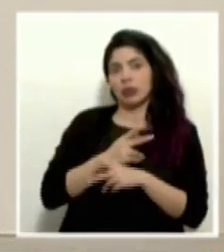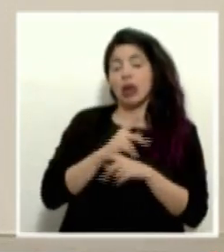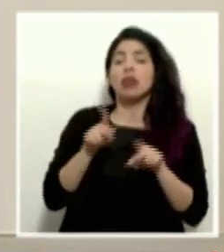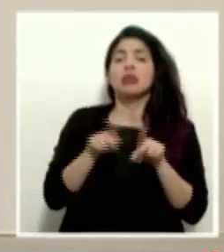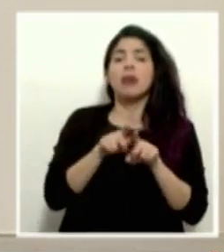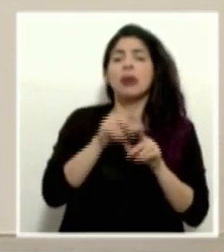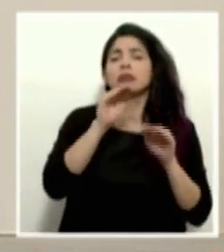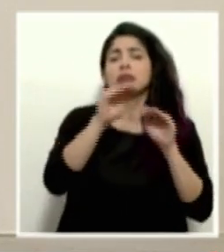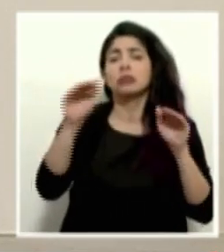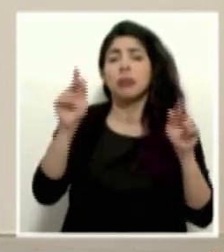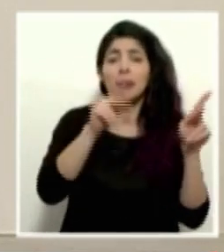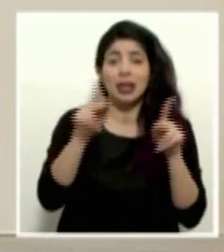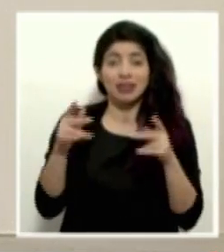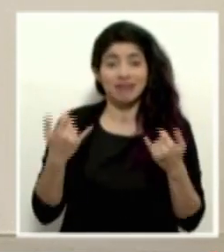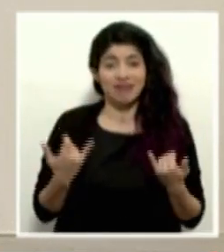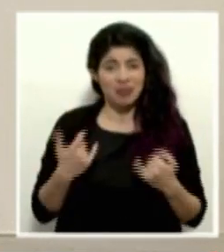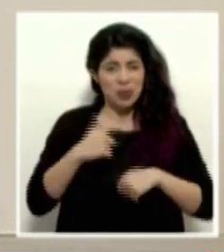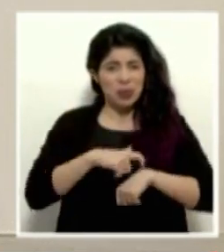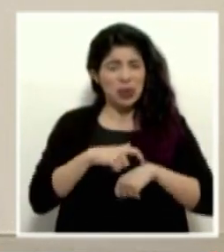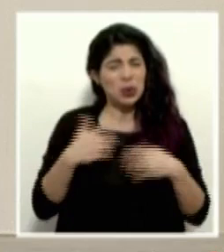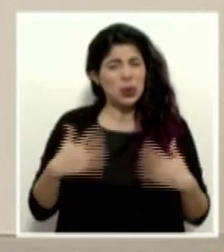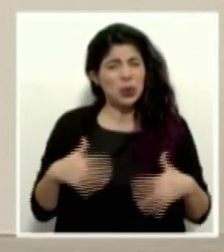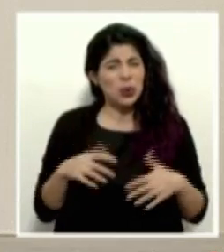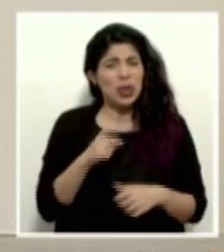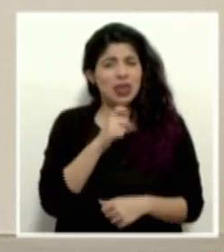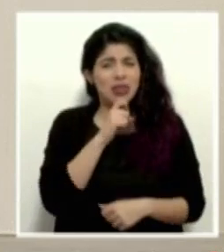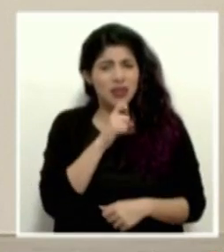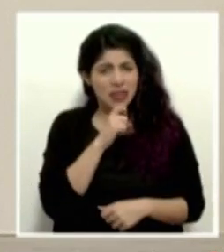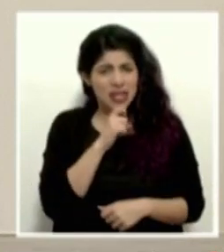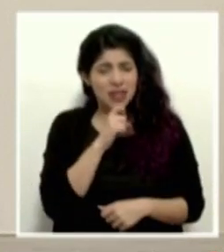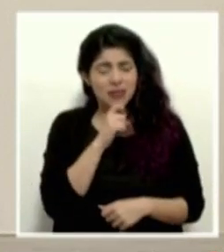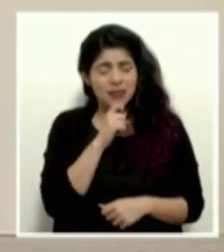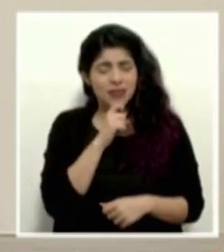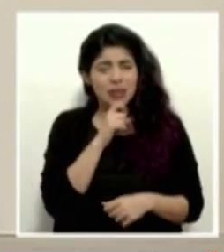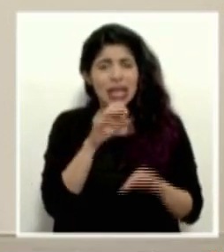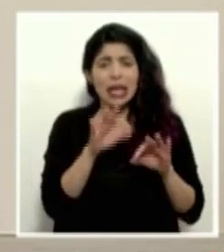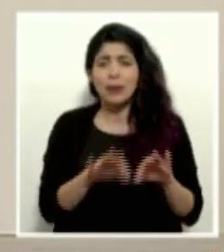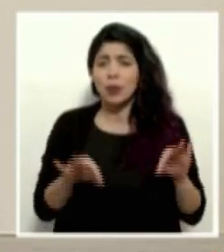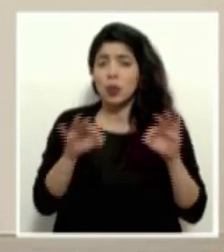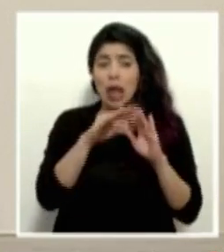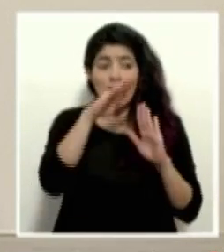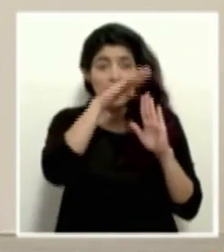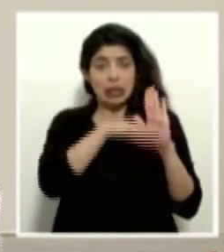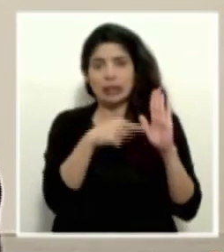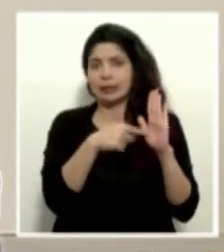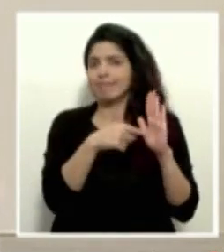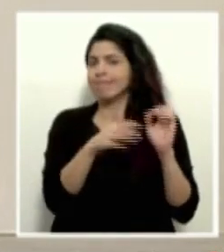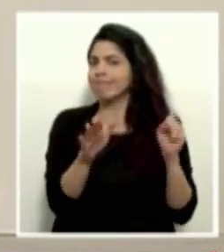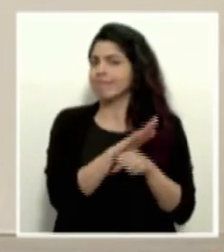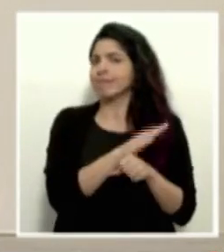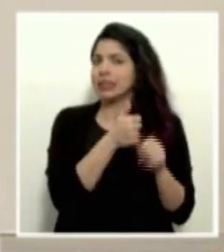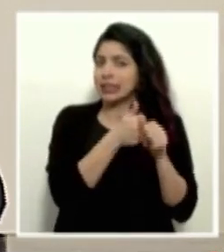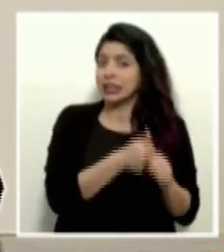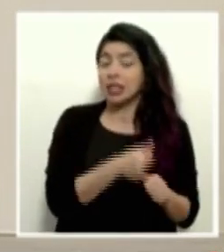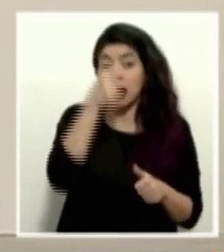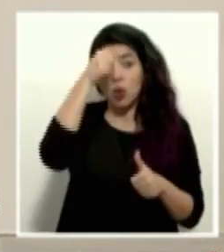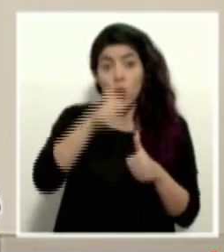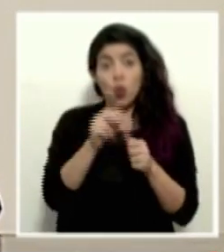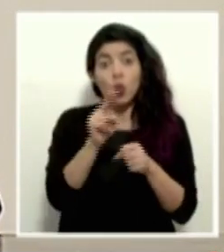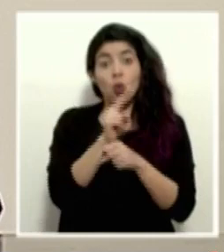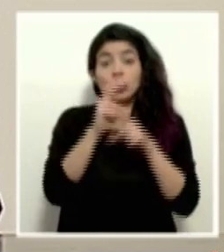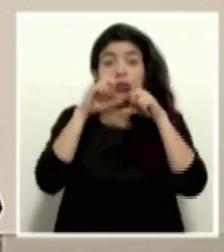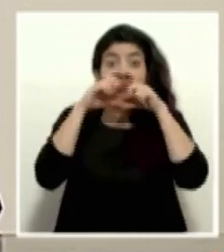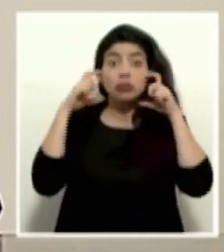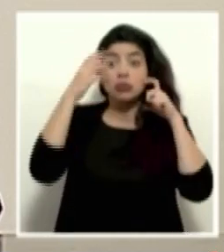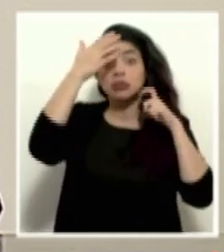decirle a la población, o sea, estamos en momentos muy difíciles, es muy importante mantener todas las medidas, recordemos que el uso de una careta, de